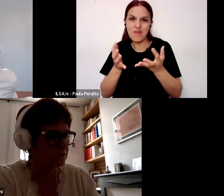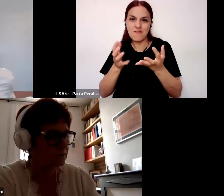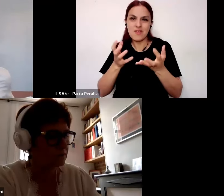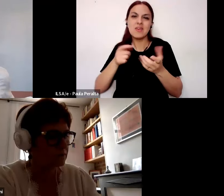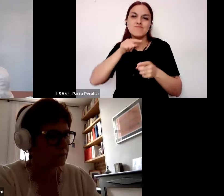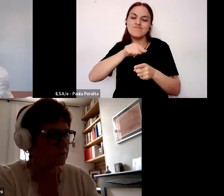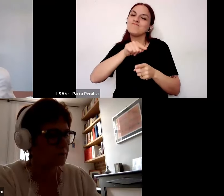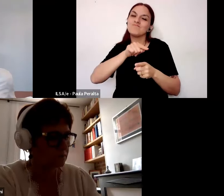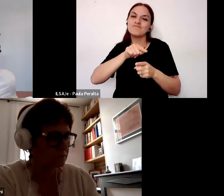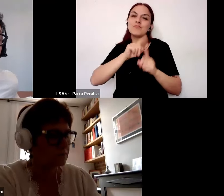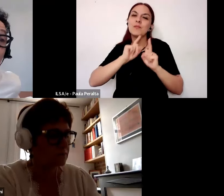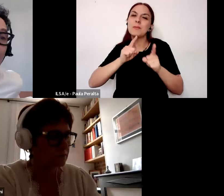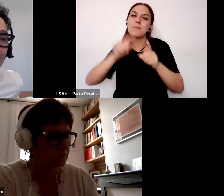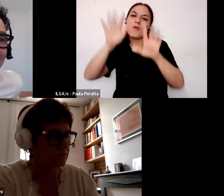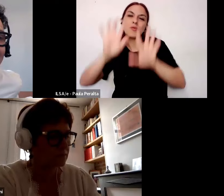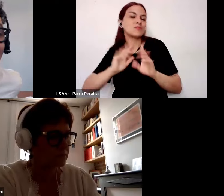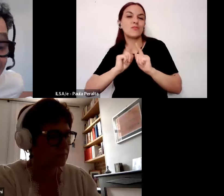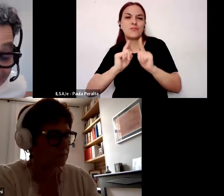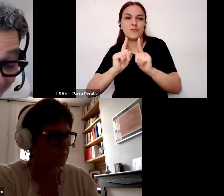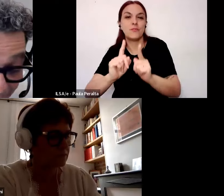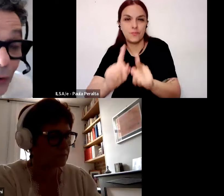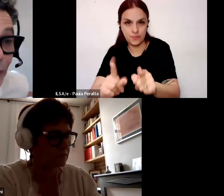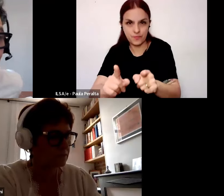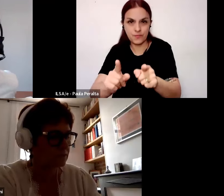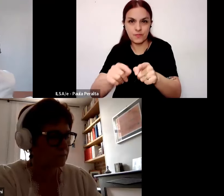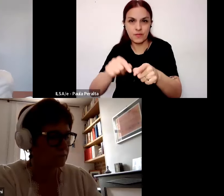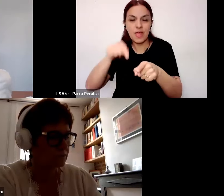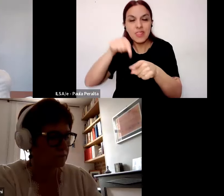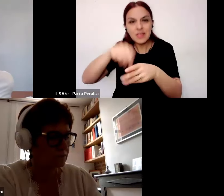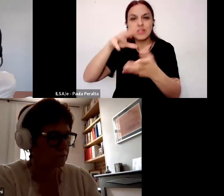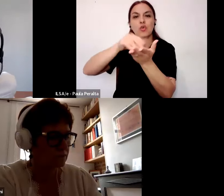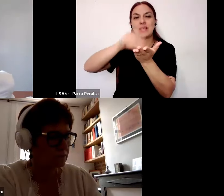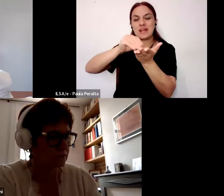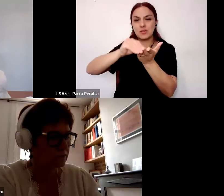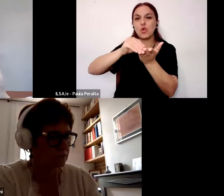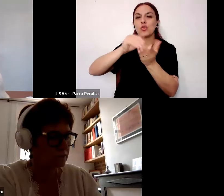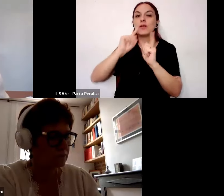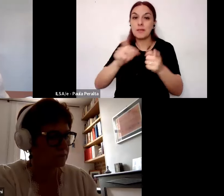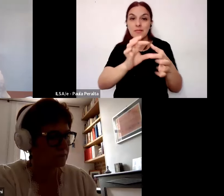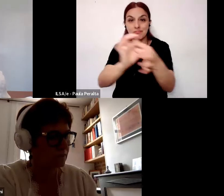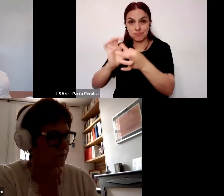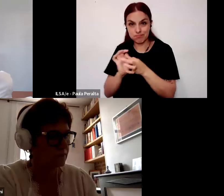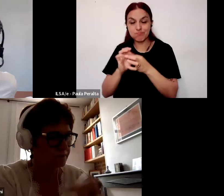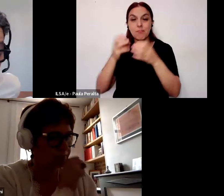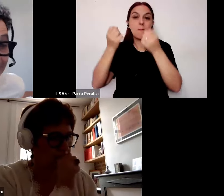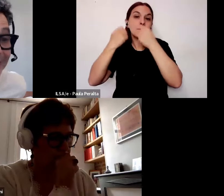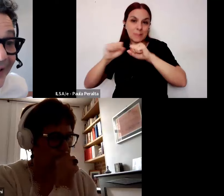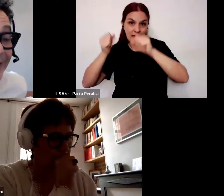formación continua permanente en territorio y en articulación con las prácticas